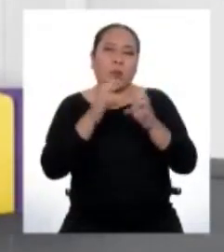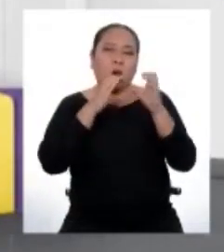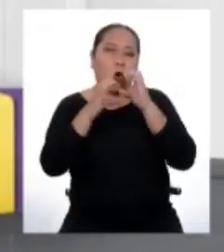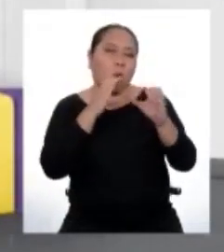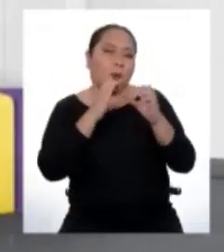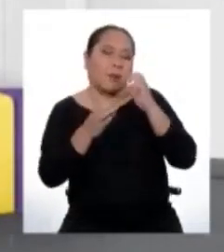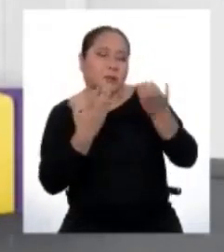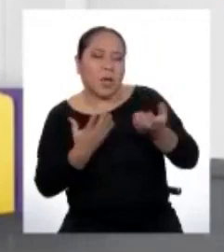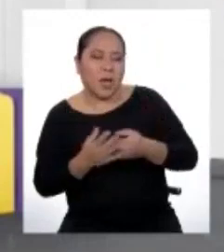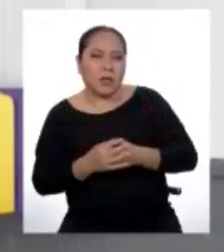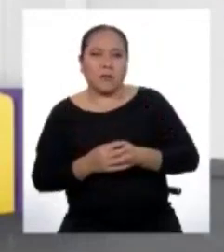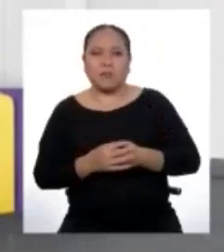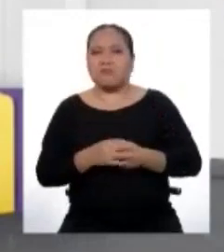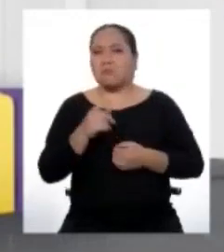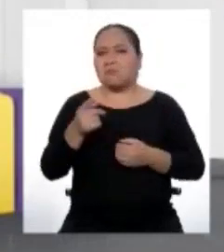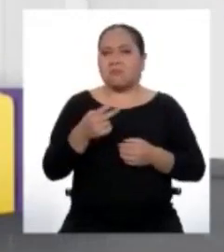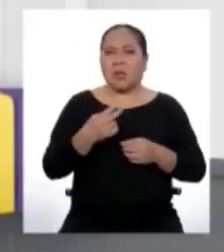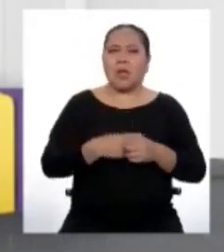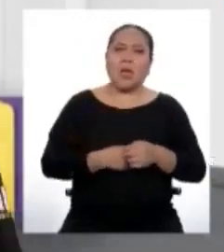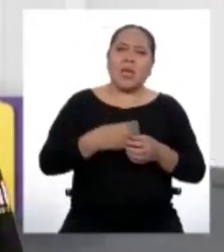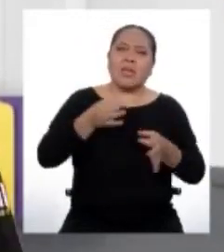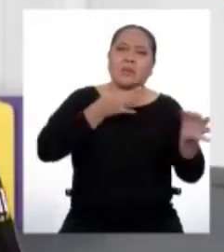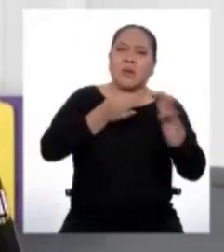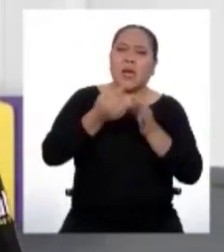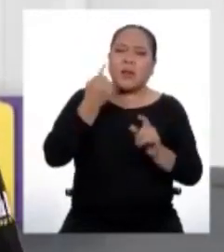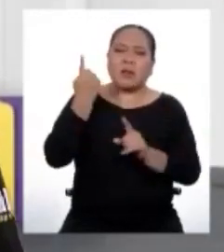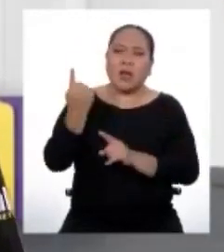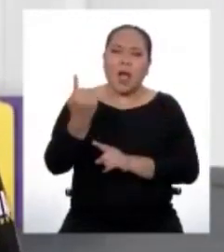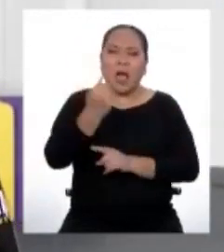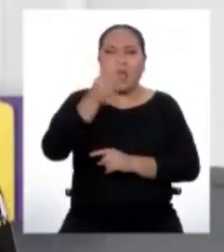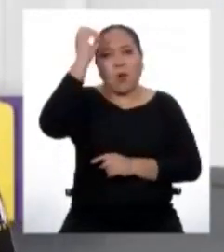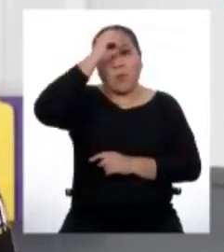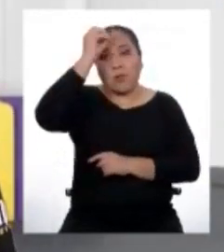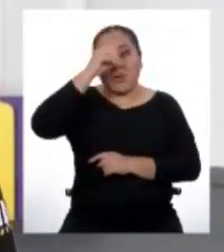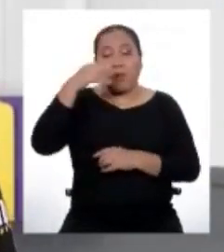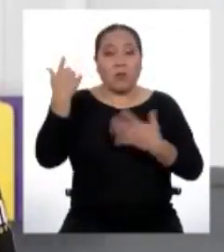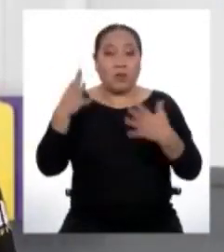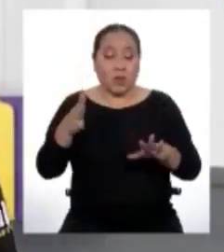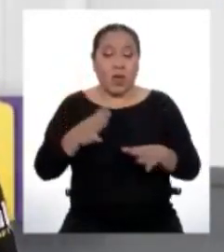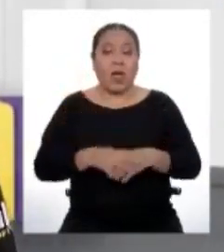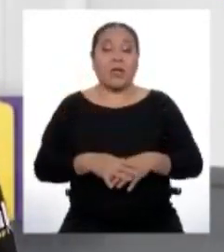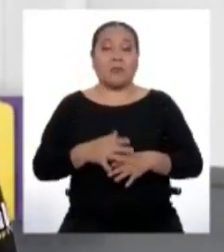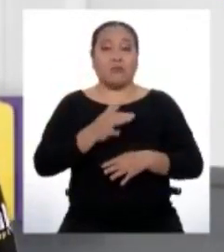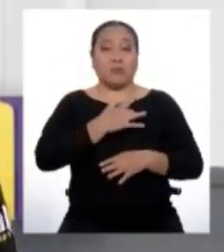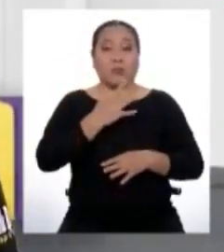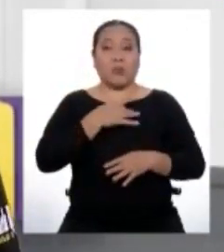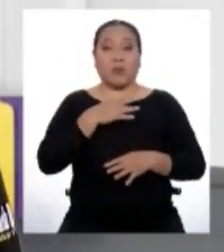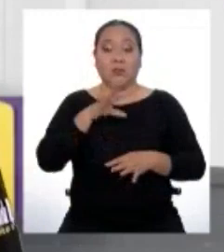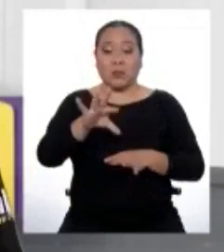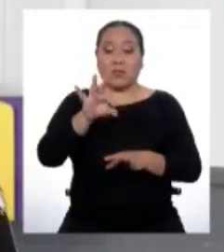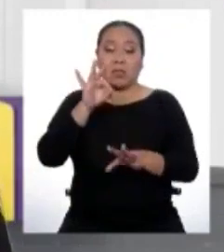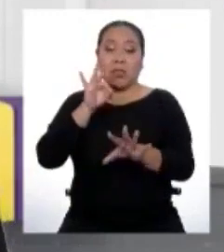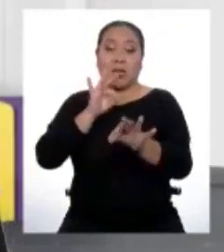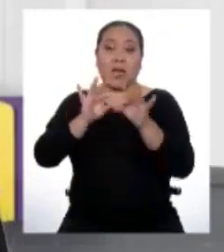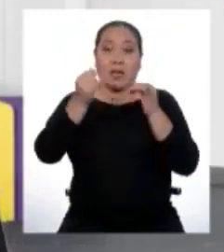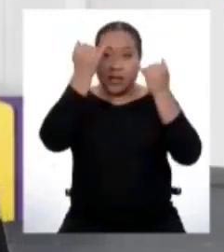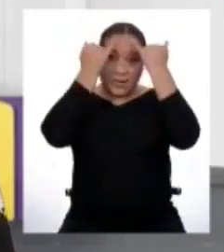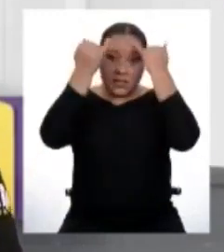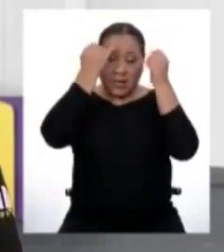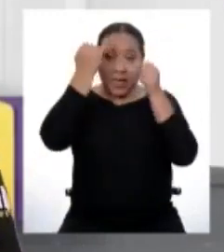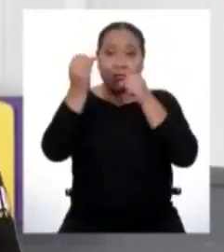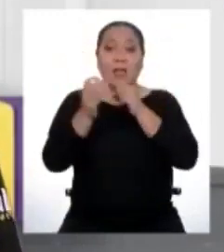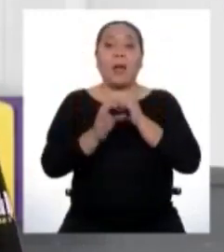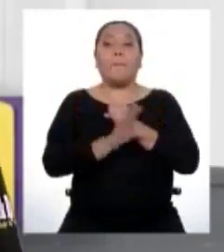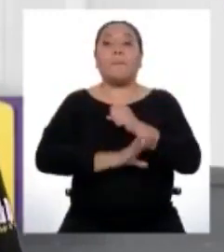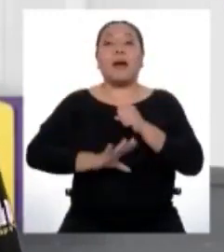para conversar y argumentar sobre el tema establecido. Una vez que estemos seguros de cómo exceder las ideas principales y secundarias,